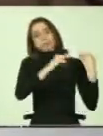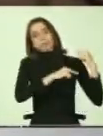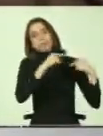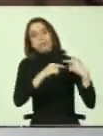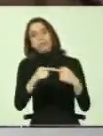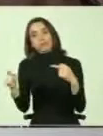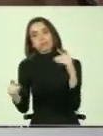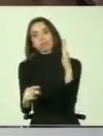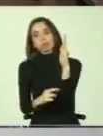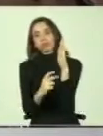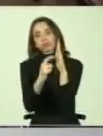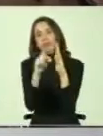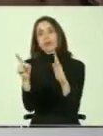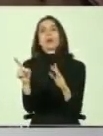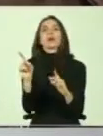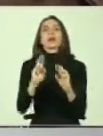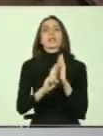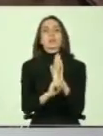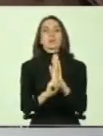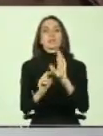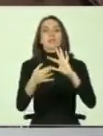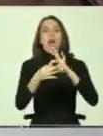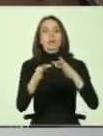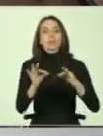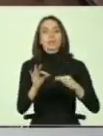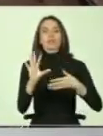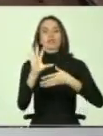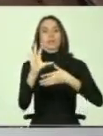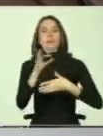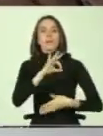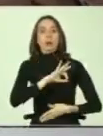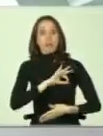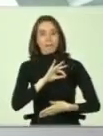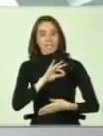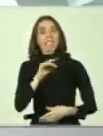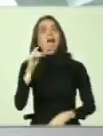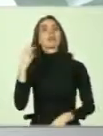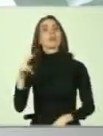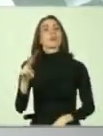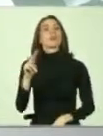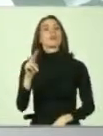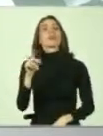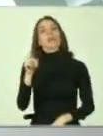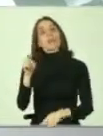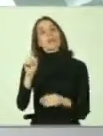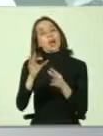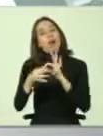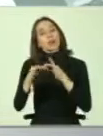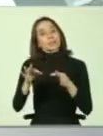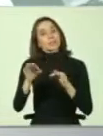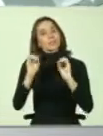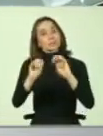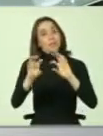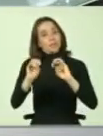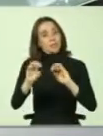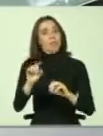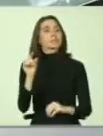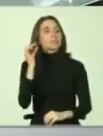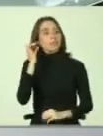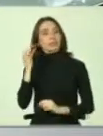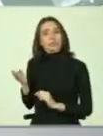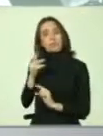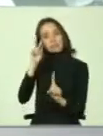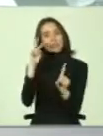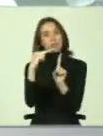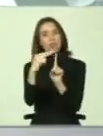representando a la Organización de Estados Iberoamericanos para la Educación. Al lado mío, Dayana Guzmán, socióloga